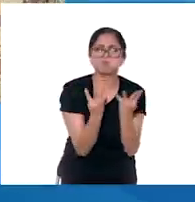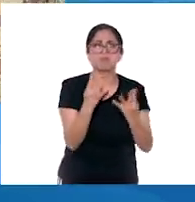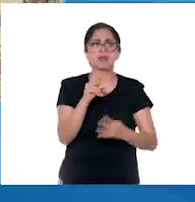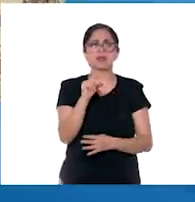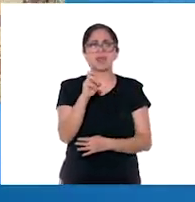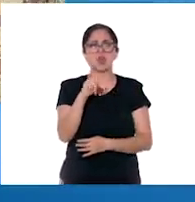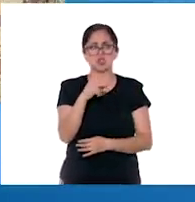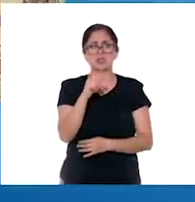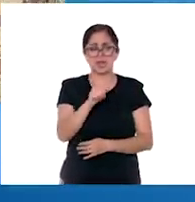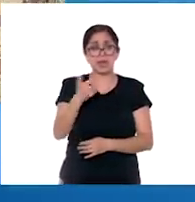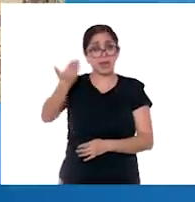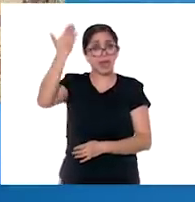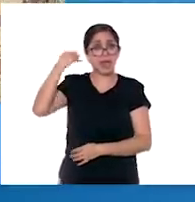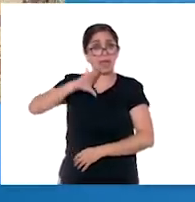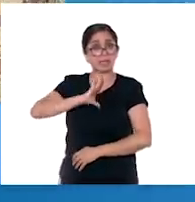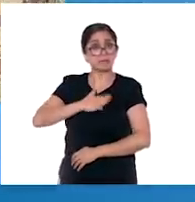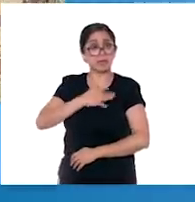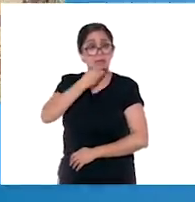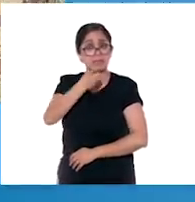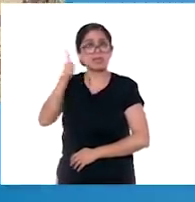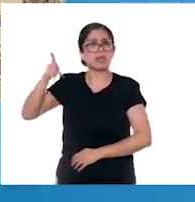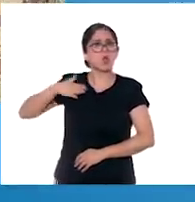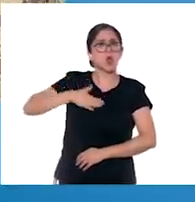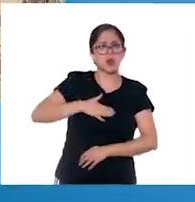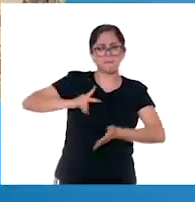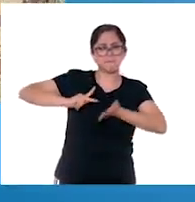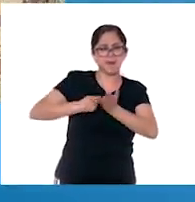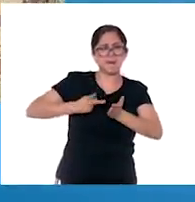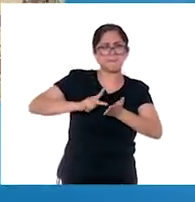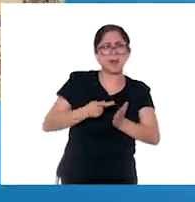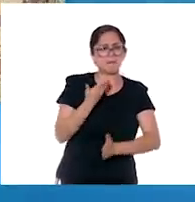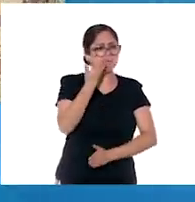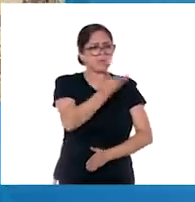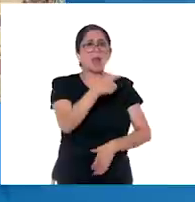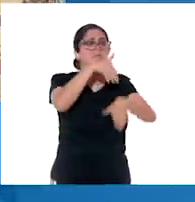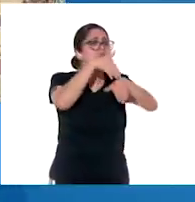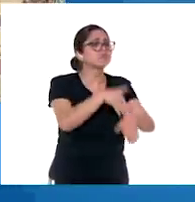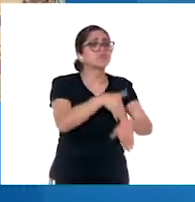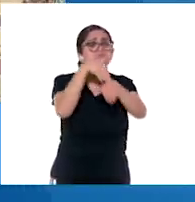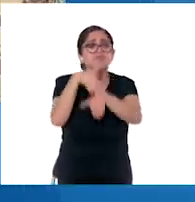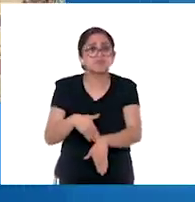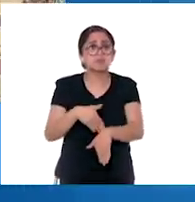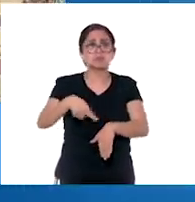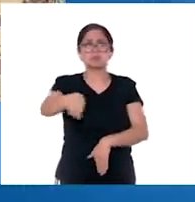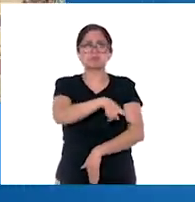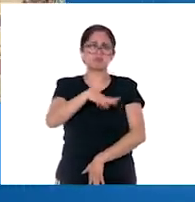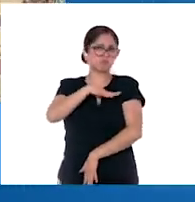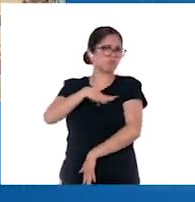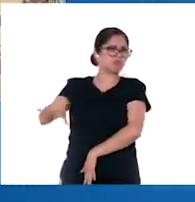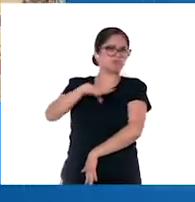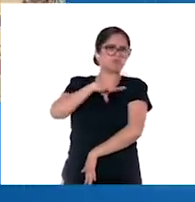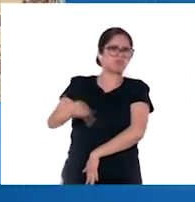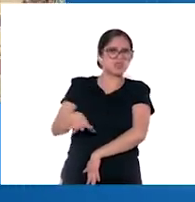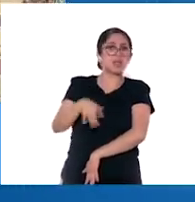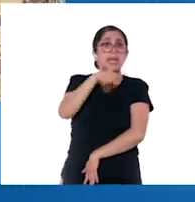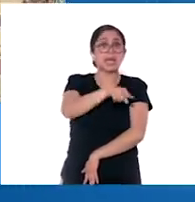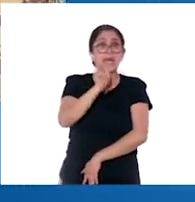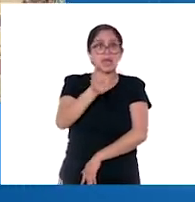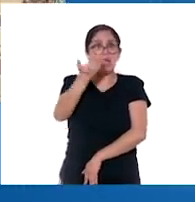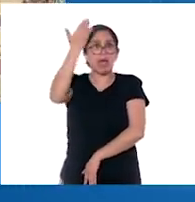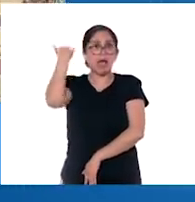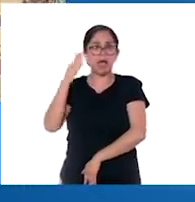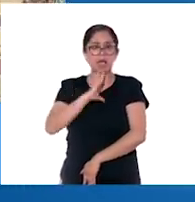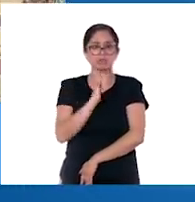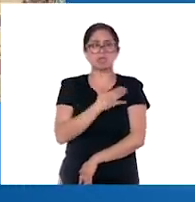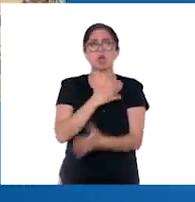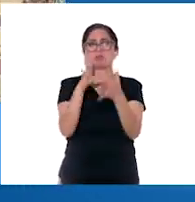De acuerdo con la versión española, Cortés pidió en repetidas ocasiones la rendición, pero los mexicas siempre se negaron. Y aunque eso es lo que cuentan los